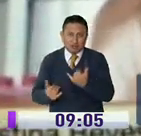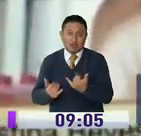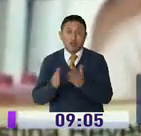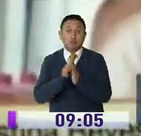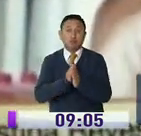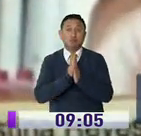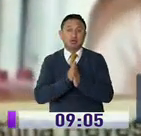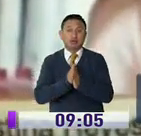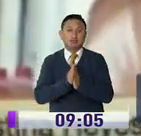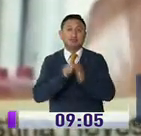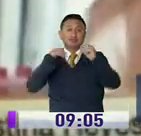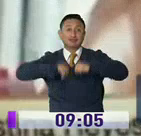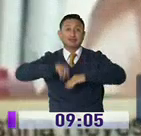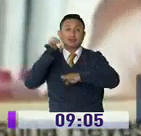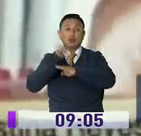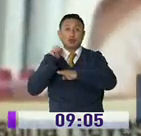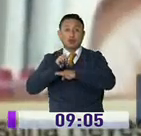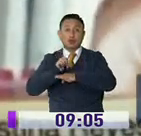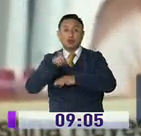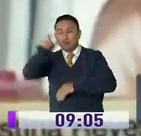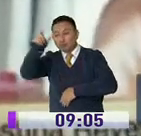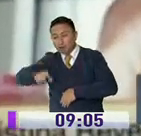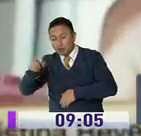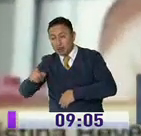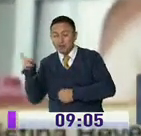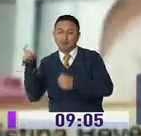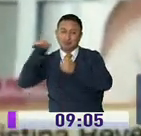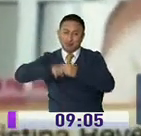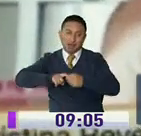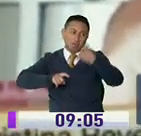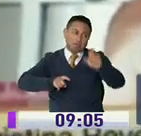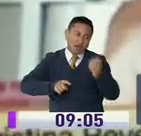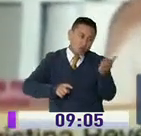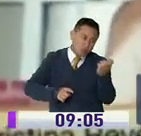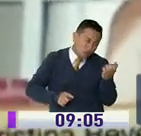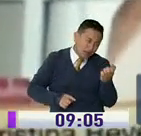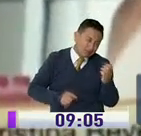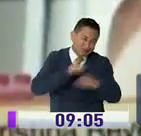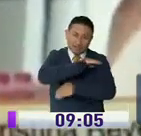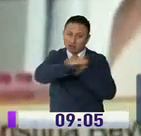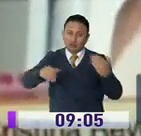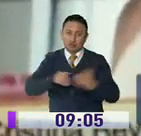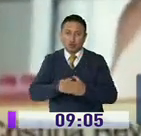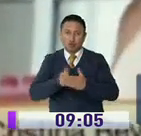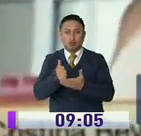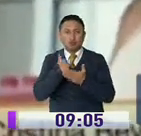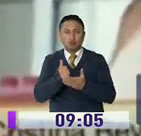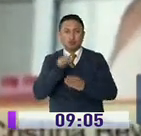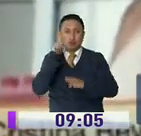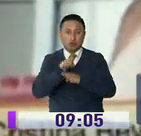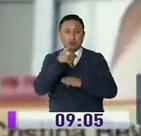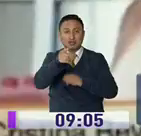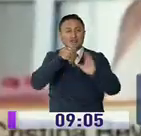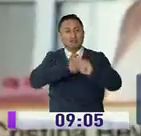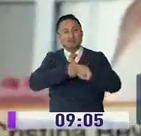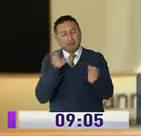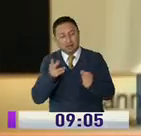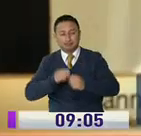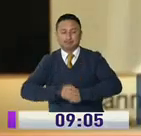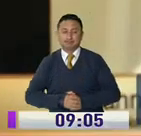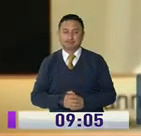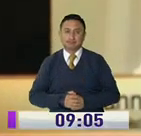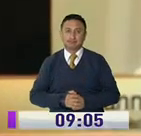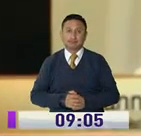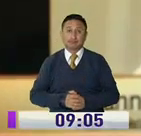solicito, en nombre de los ecuatorianos, de los trabajadores afiliados y de los jubilados, por el bien del país, dé un paso al costado.